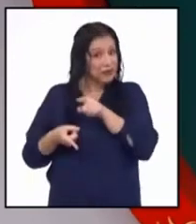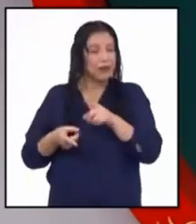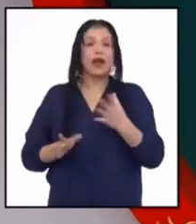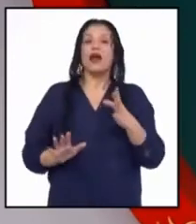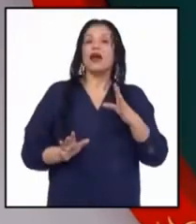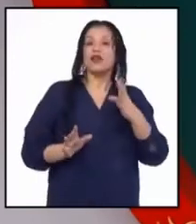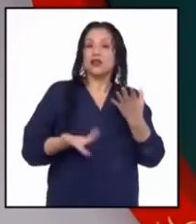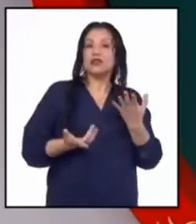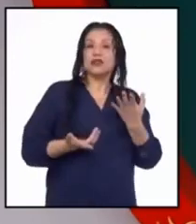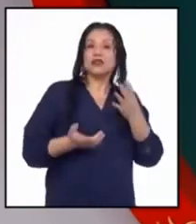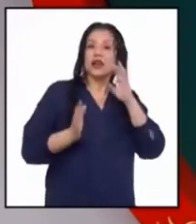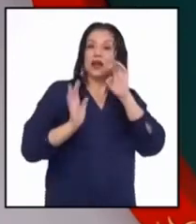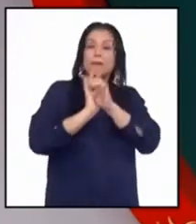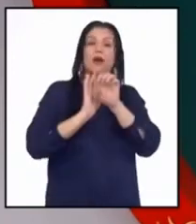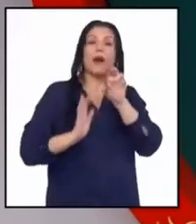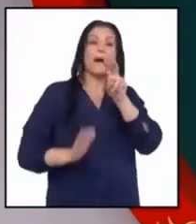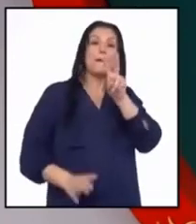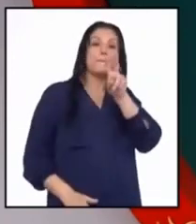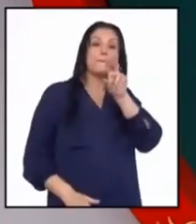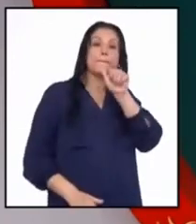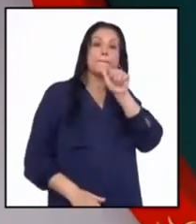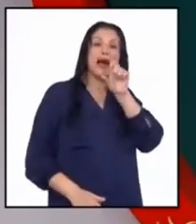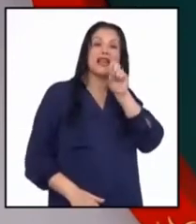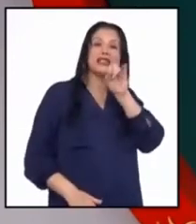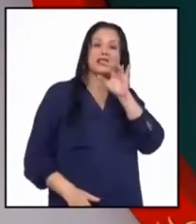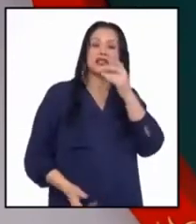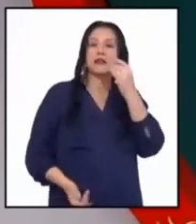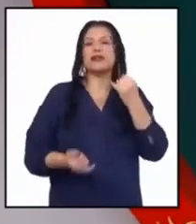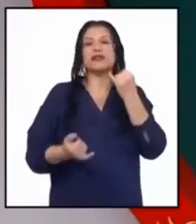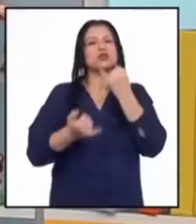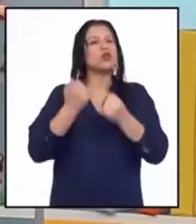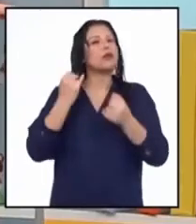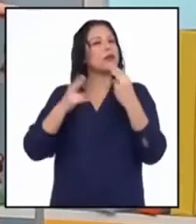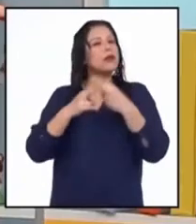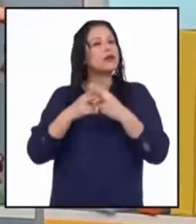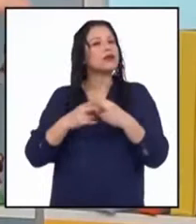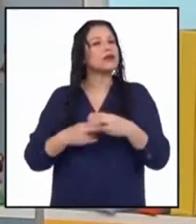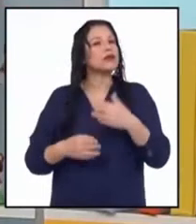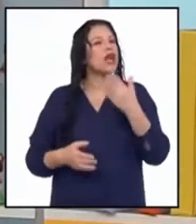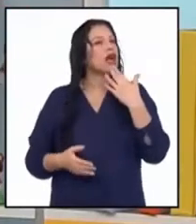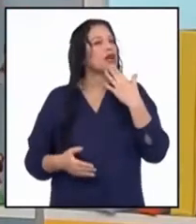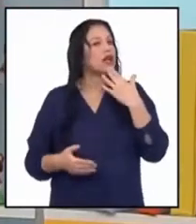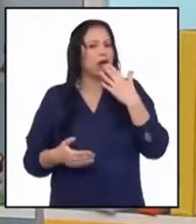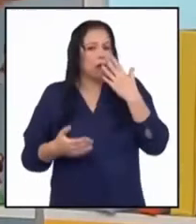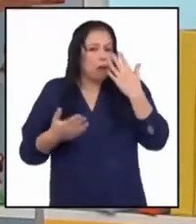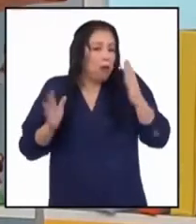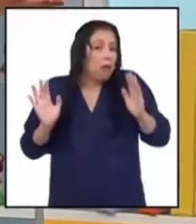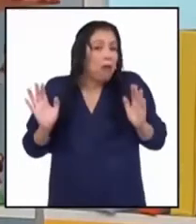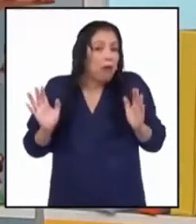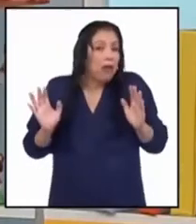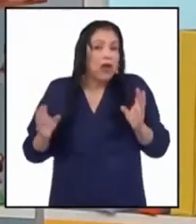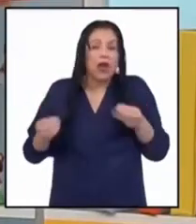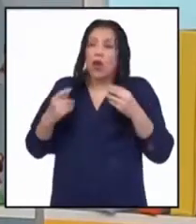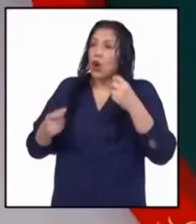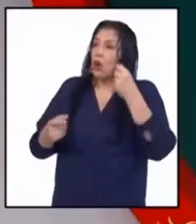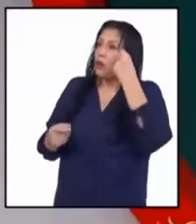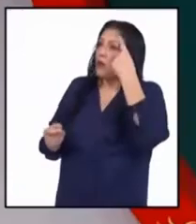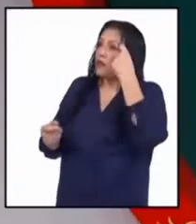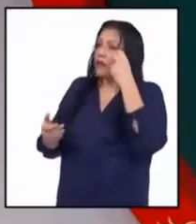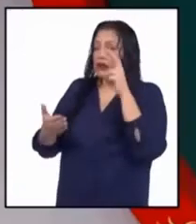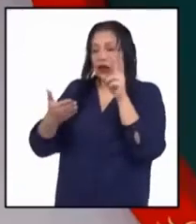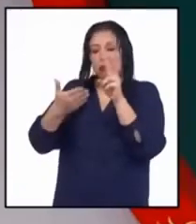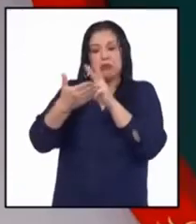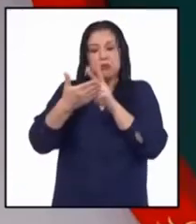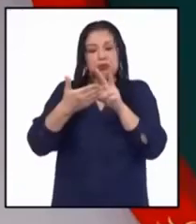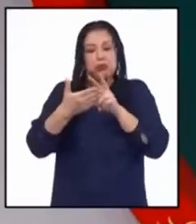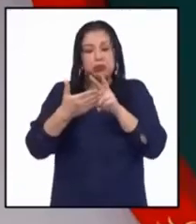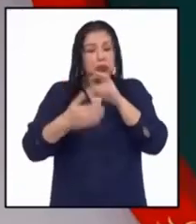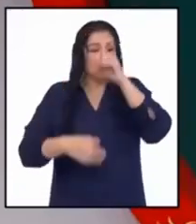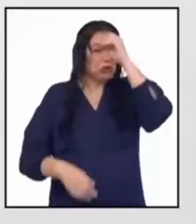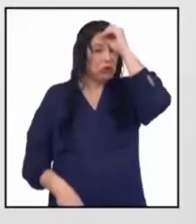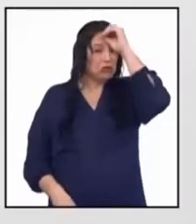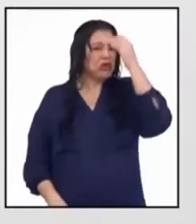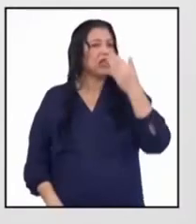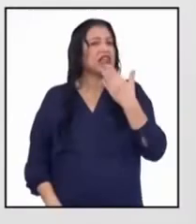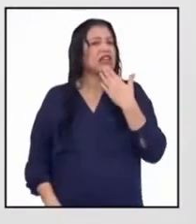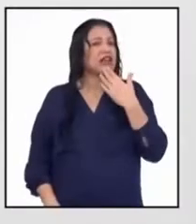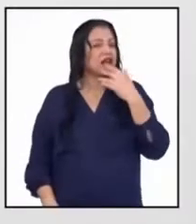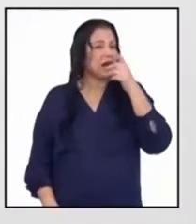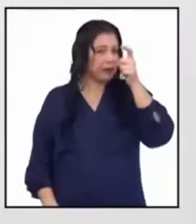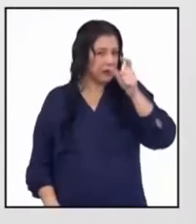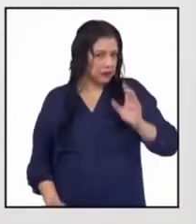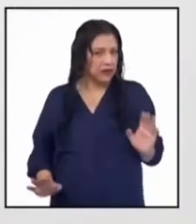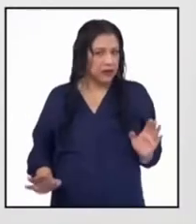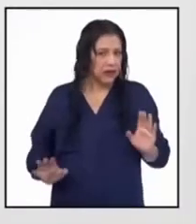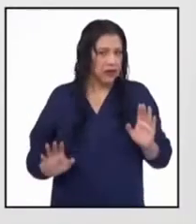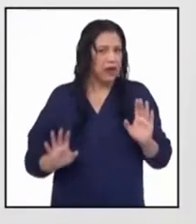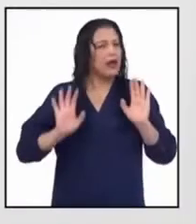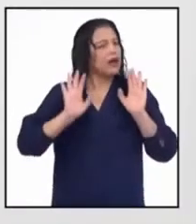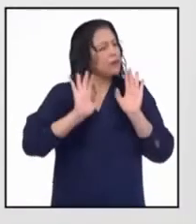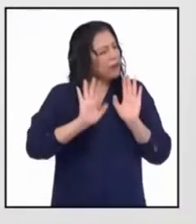este caso, parece ser un apellido, pero ¿a quién le pertenece? ¿Cómo entender el texto si no sé quién es esa persona? Vamos